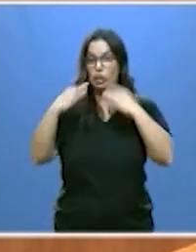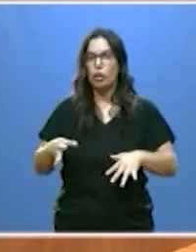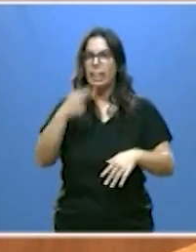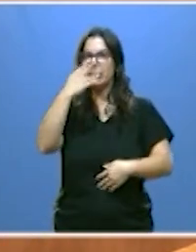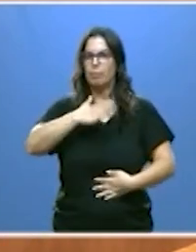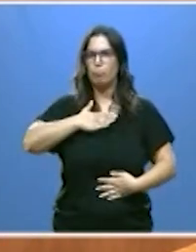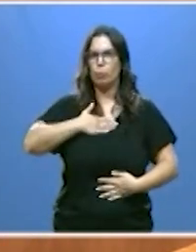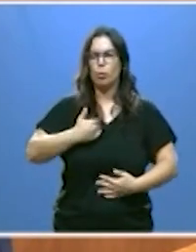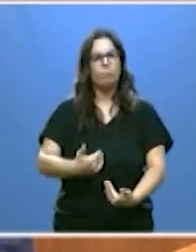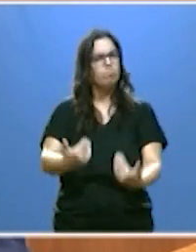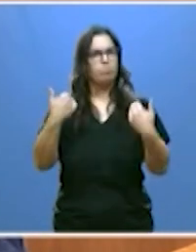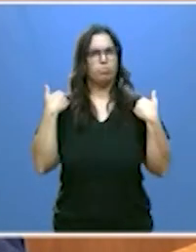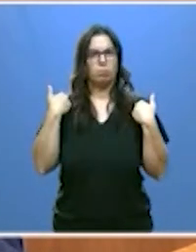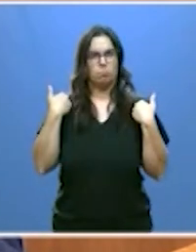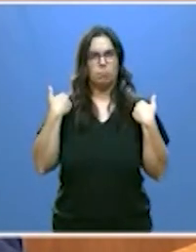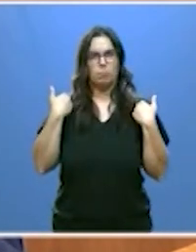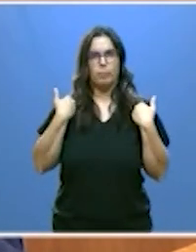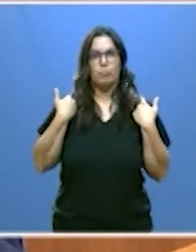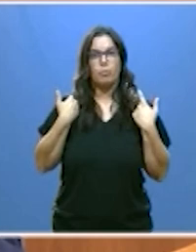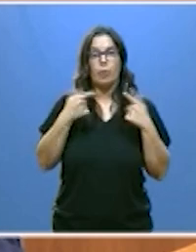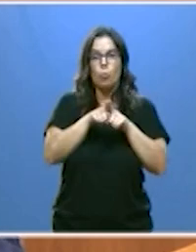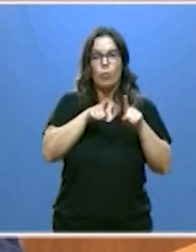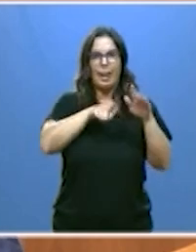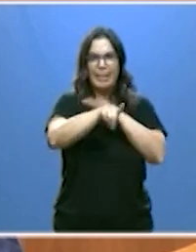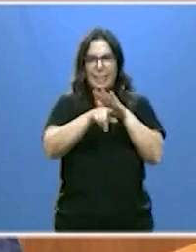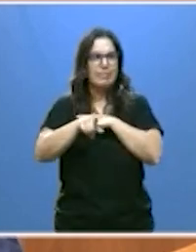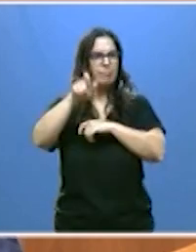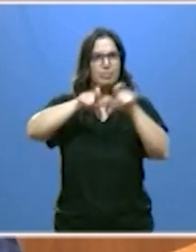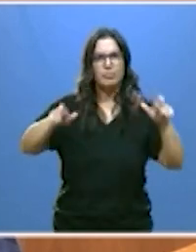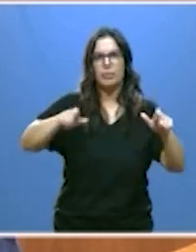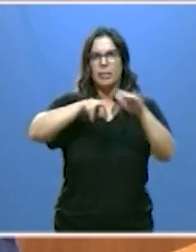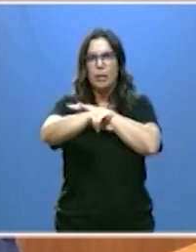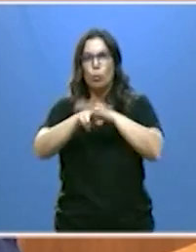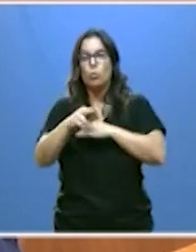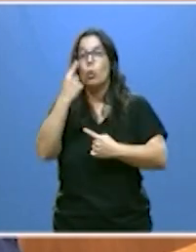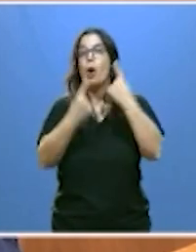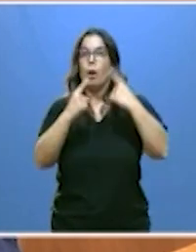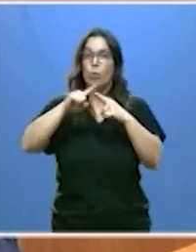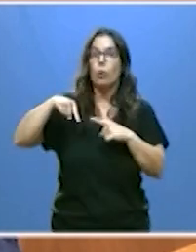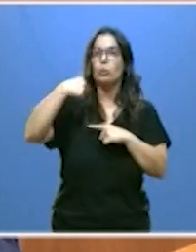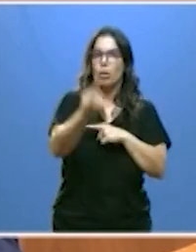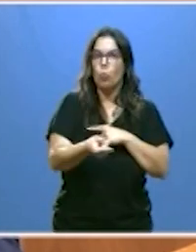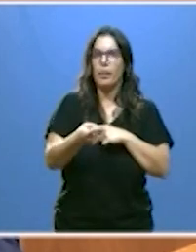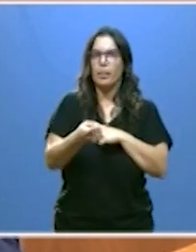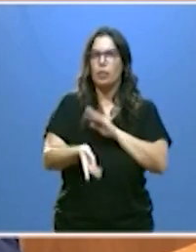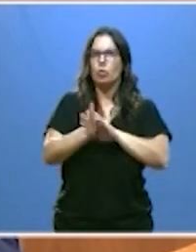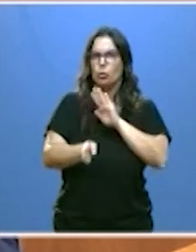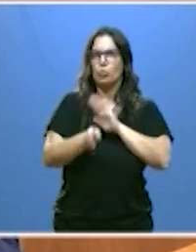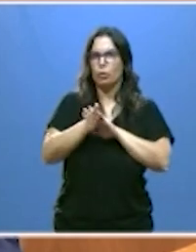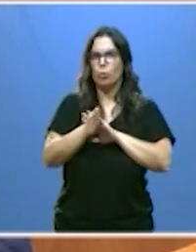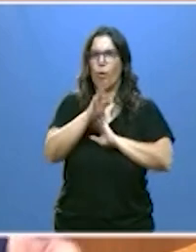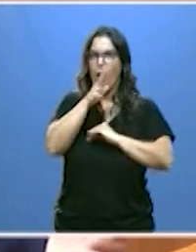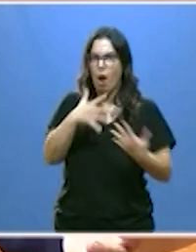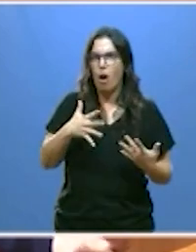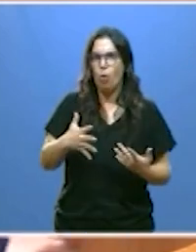suyos, consumiendo muchas gentes y recursos, algunas de cuyas consecuencias aún perduran en estos